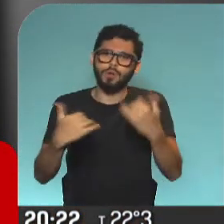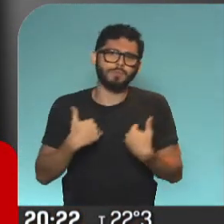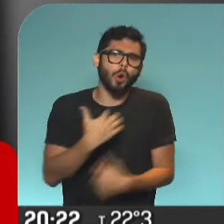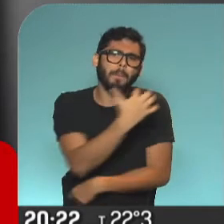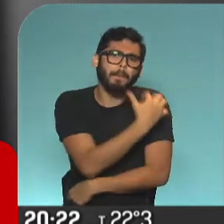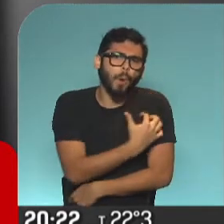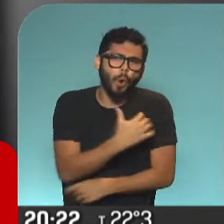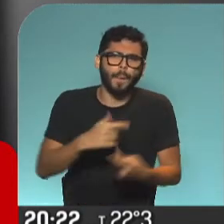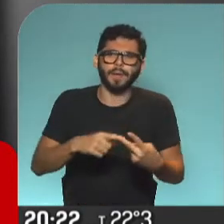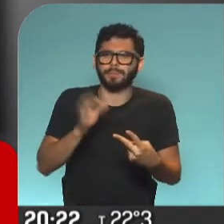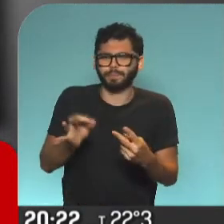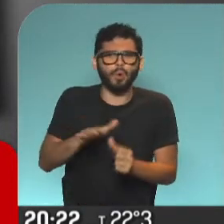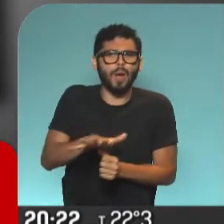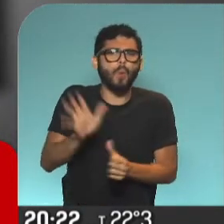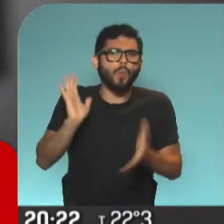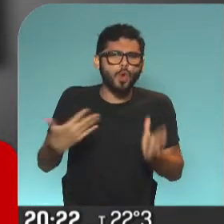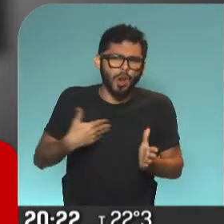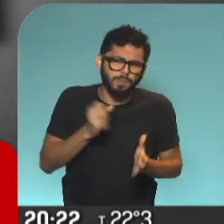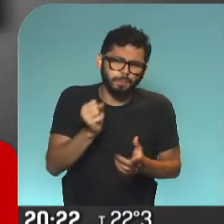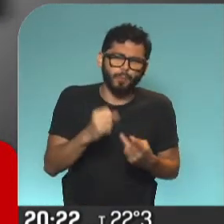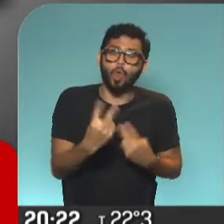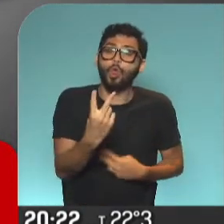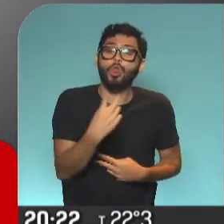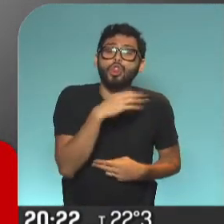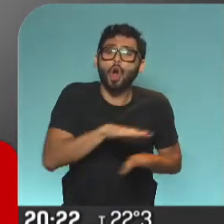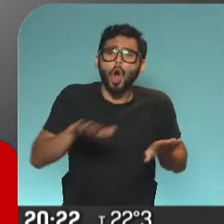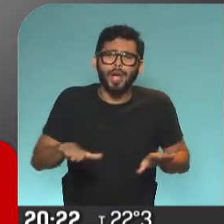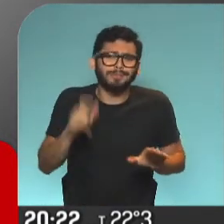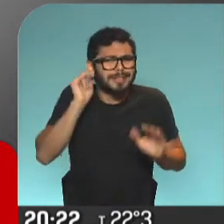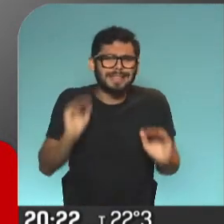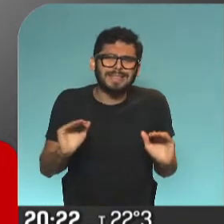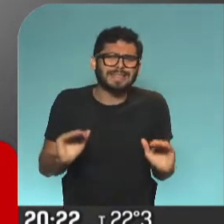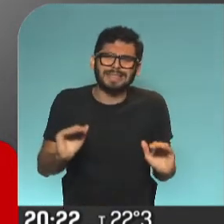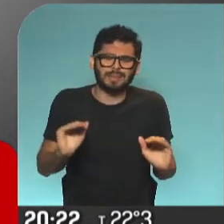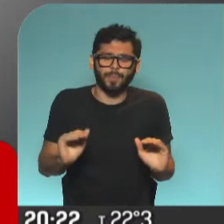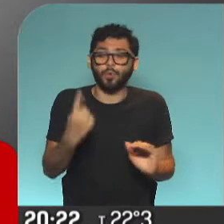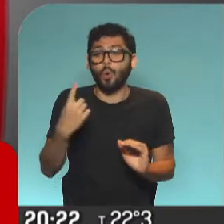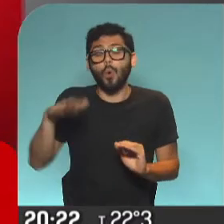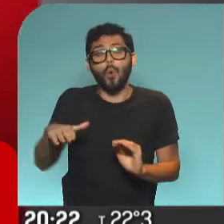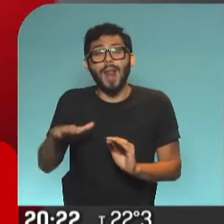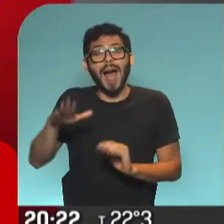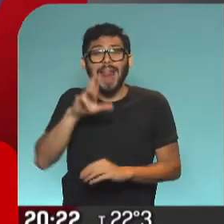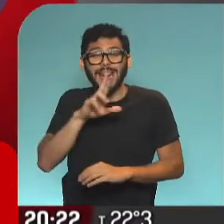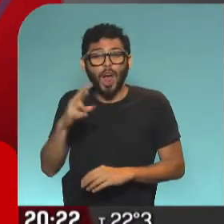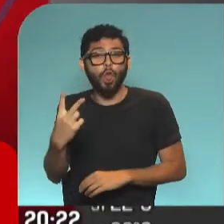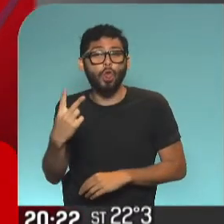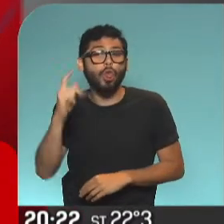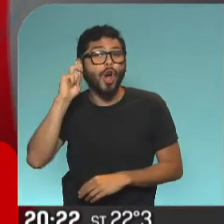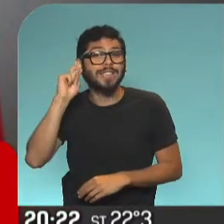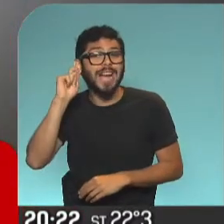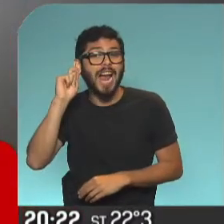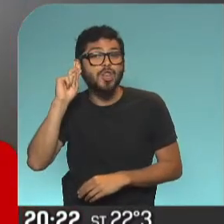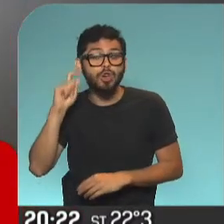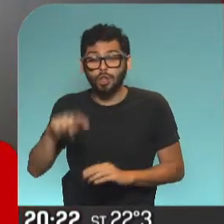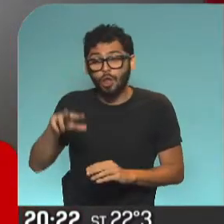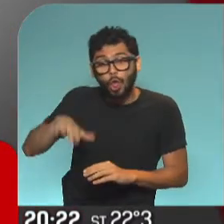que había sufrido violencia de género, que tenía dos chiquitos de muy corta edad, una nena de dos años de edad y que con esa nena